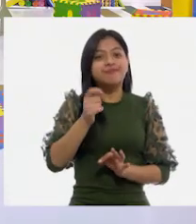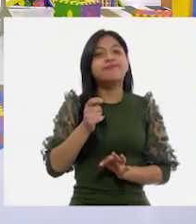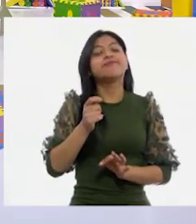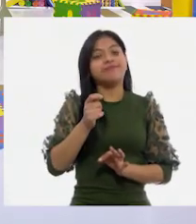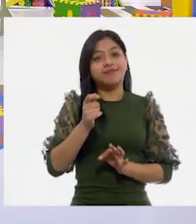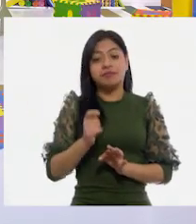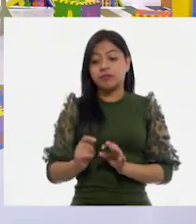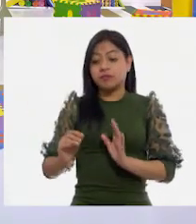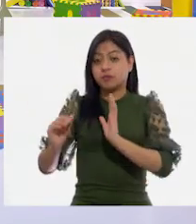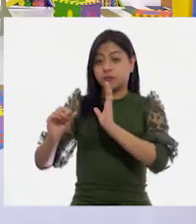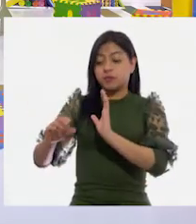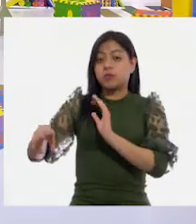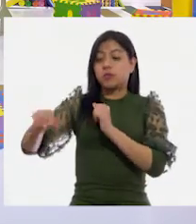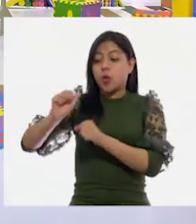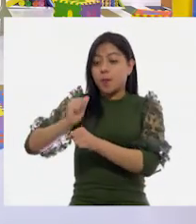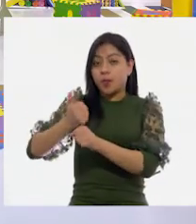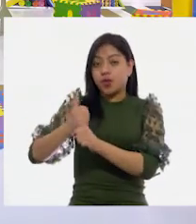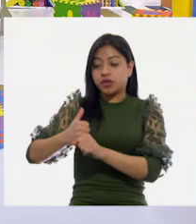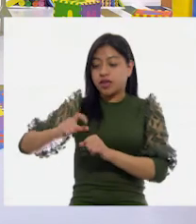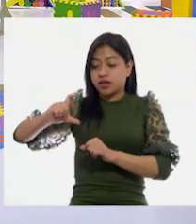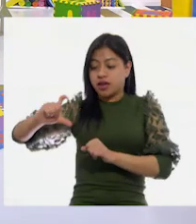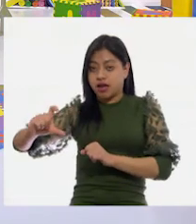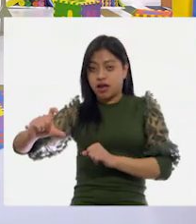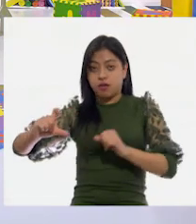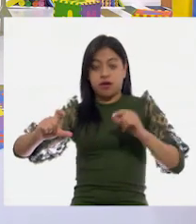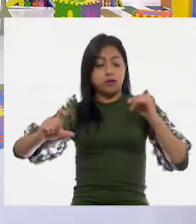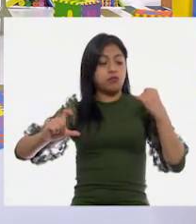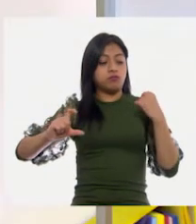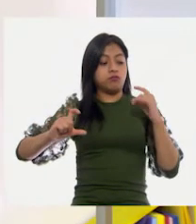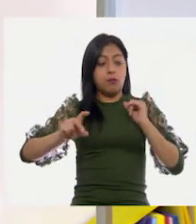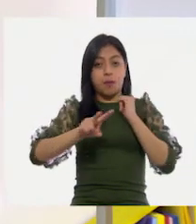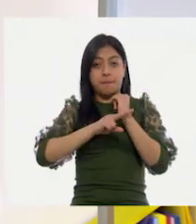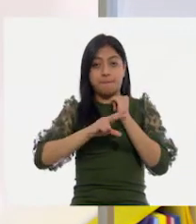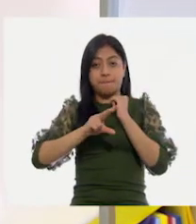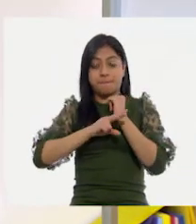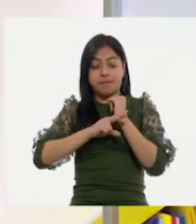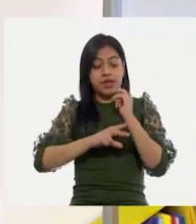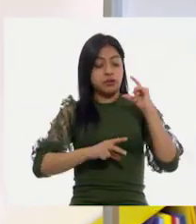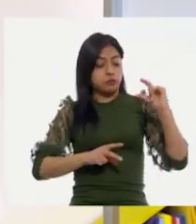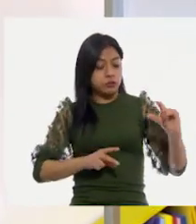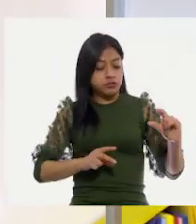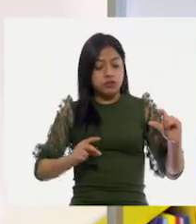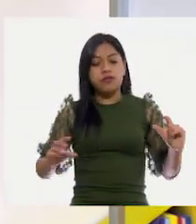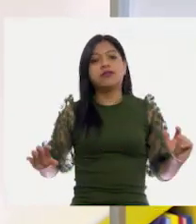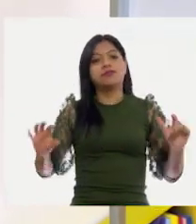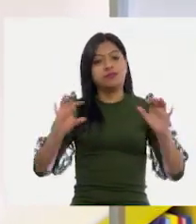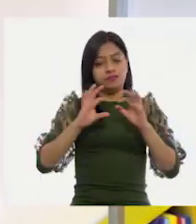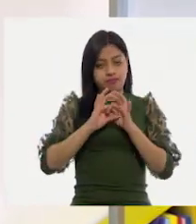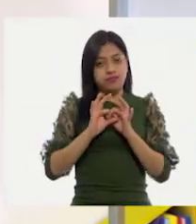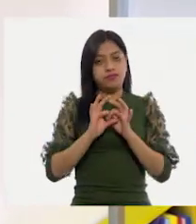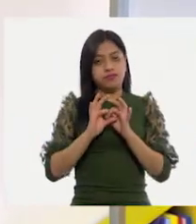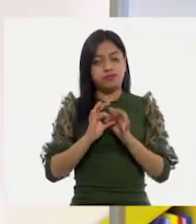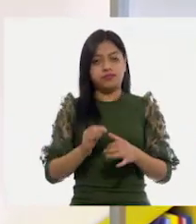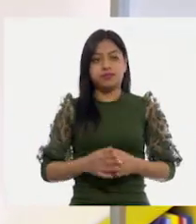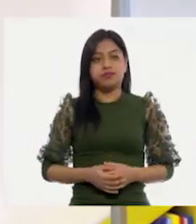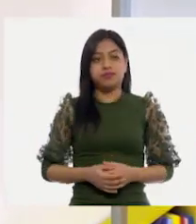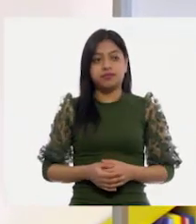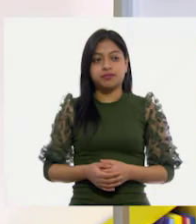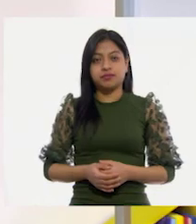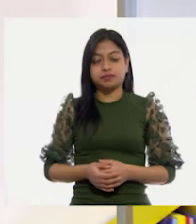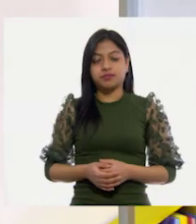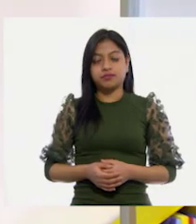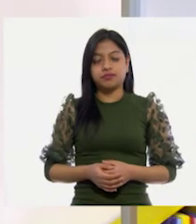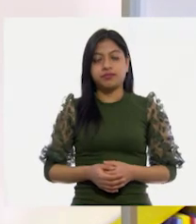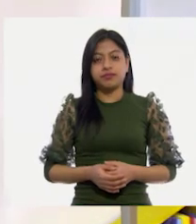tenía razón. Sí. Si ustedes observan, niñas y niños, con cuatro vasos tenía esta cantidad